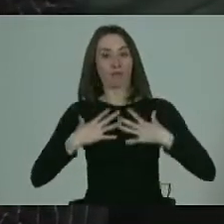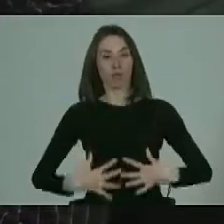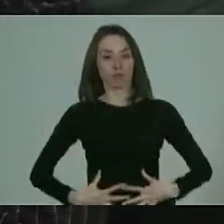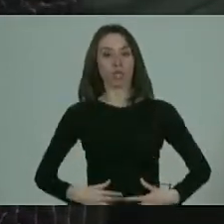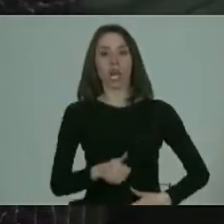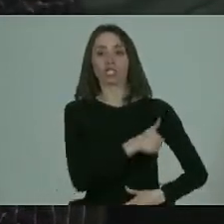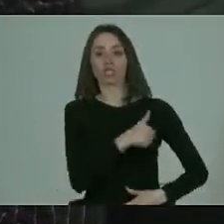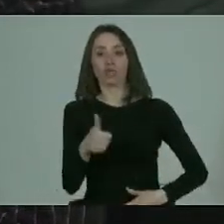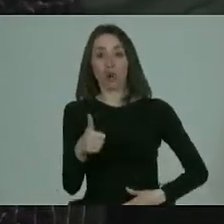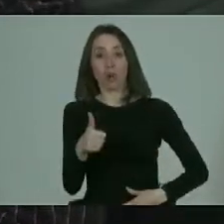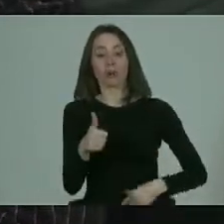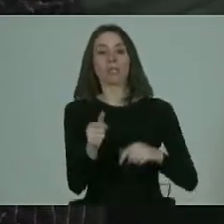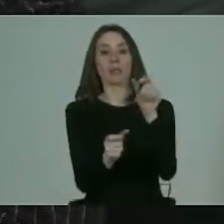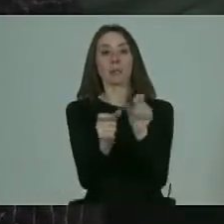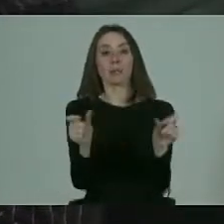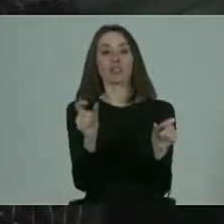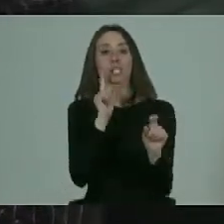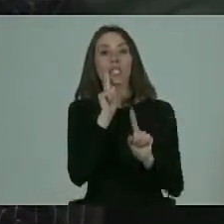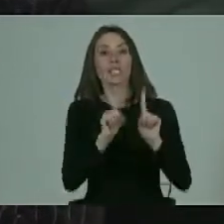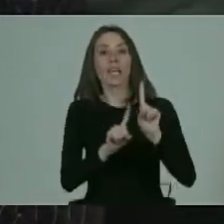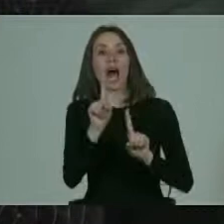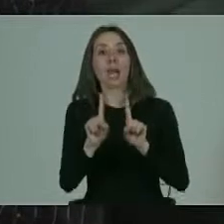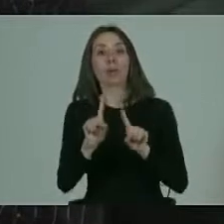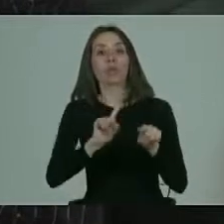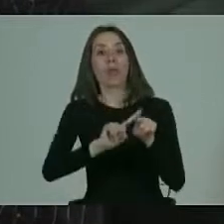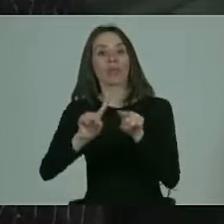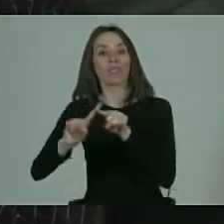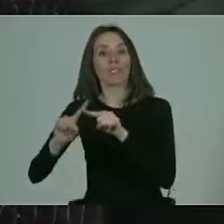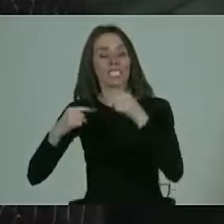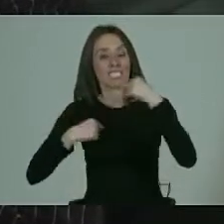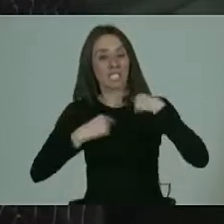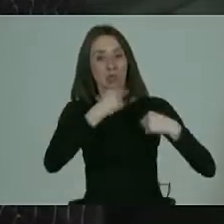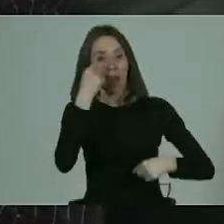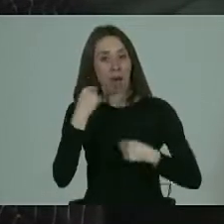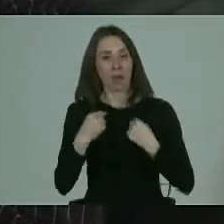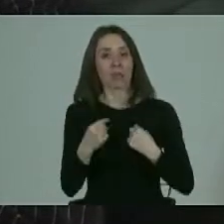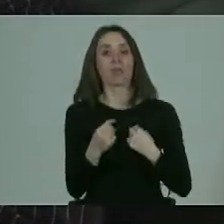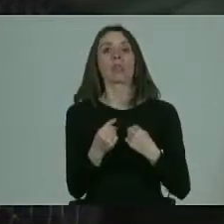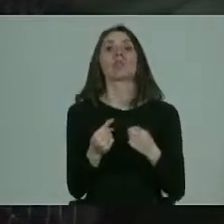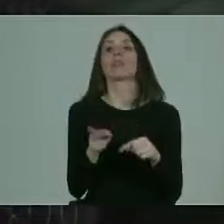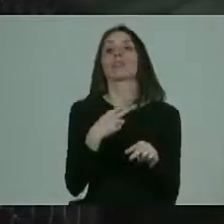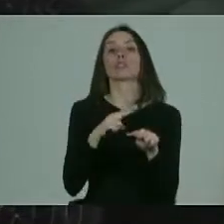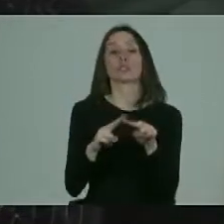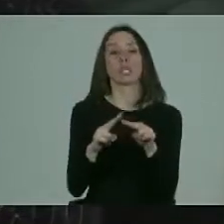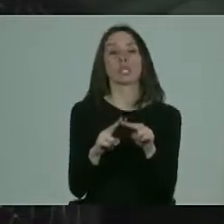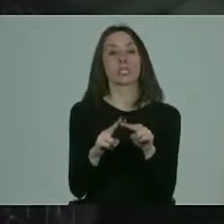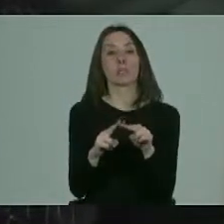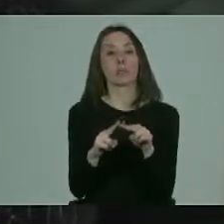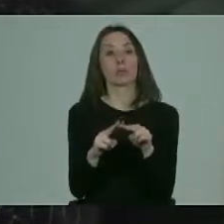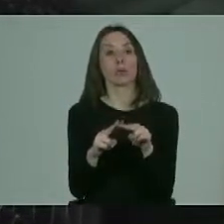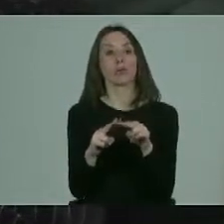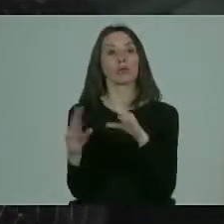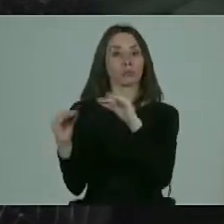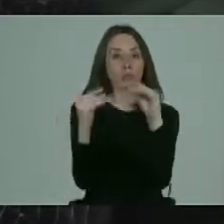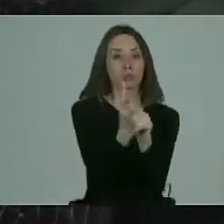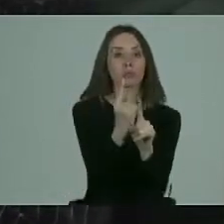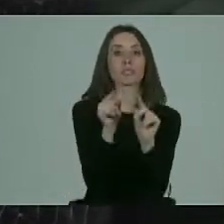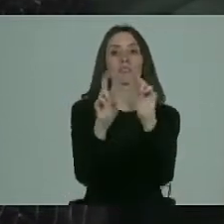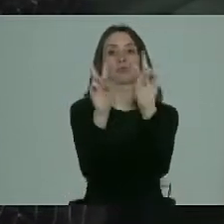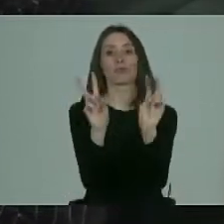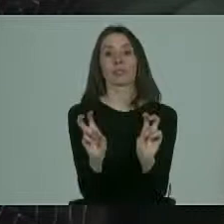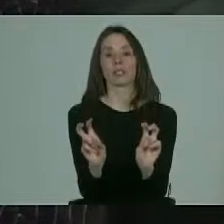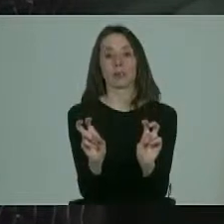solo por personas que tenemos algún tipo de diversidad y lo que hacemos es poner en la palestra este tipo de temas